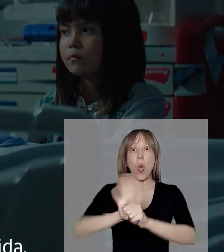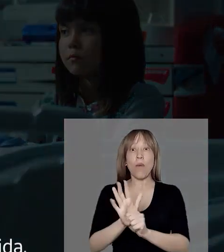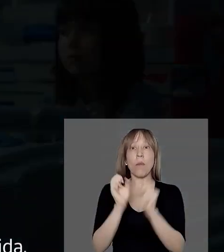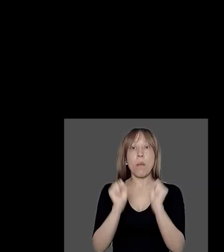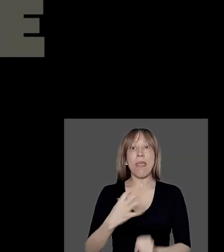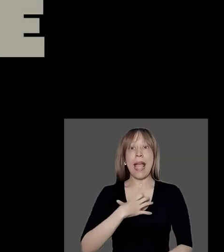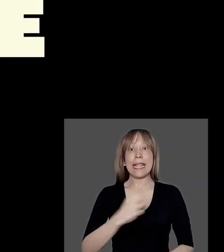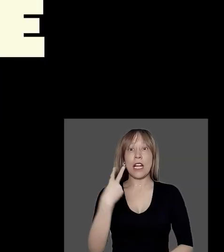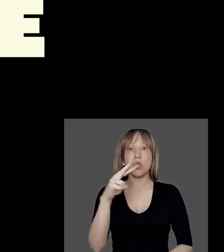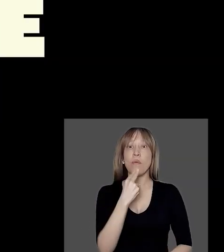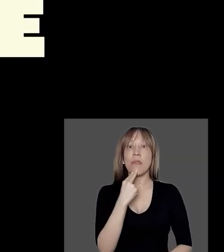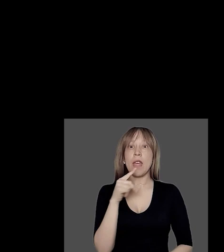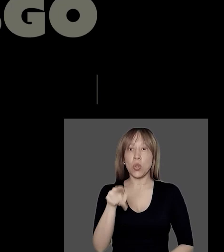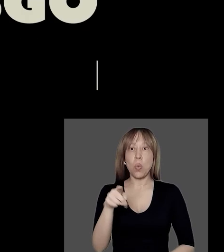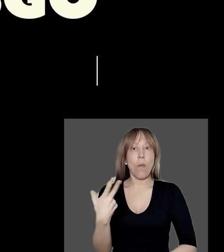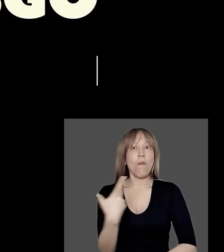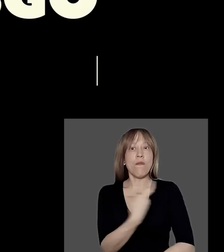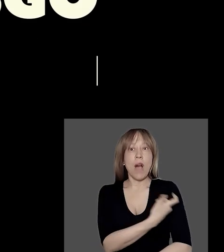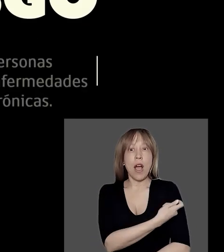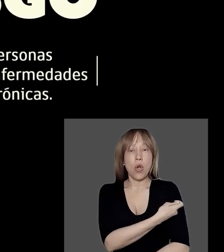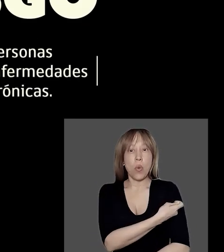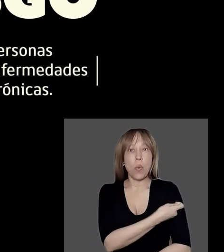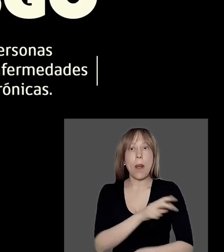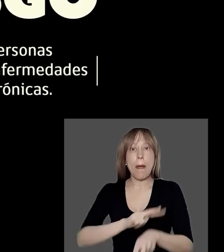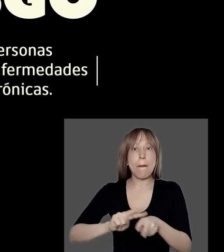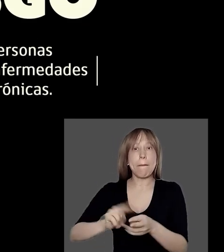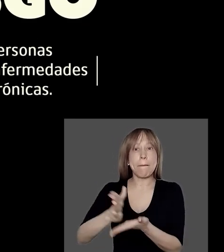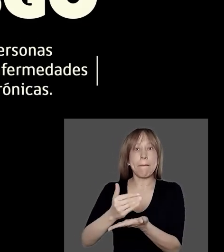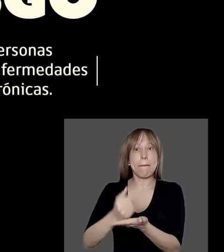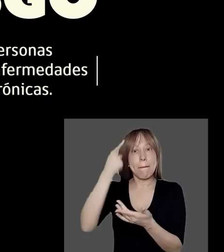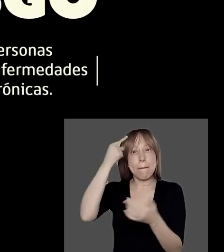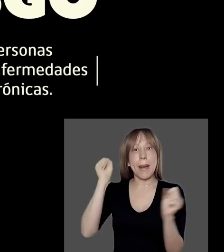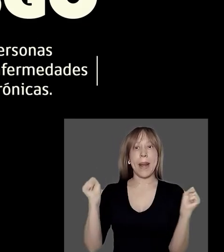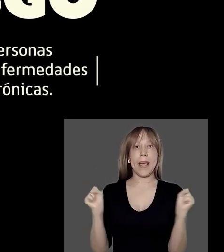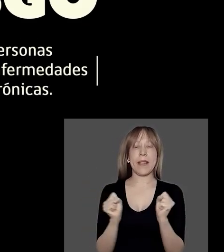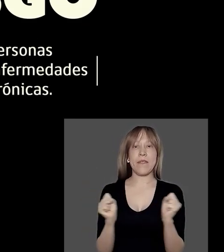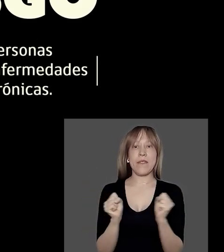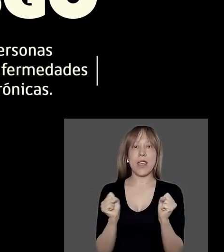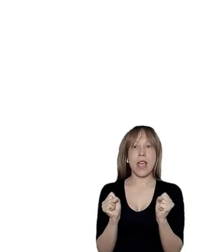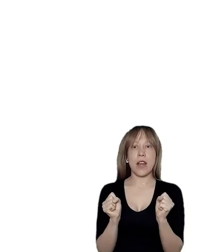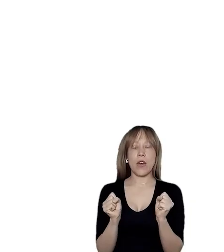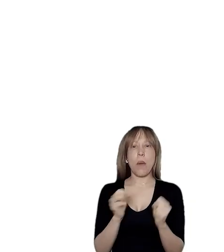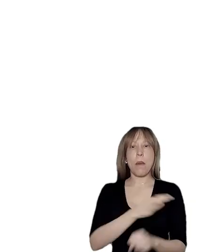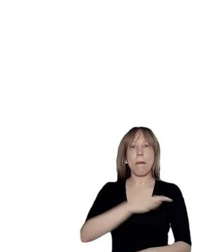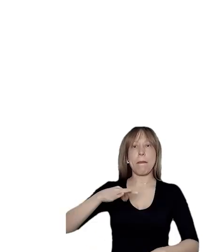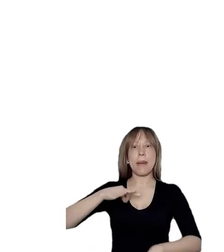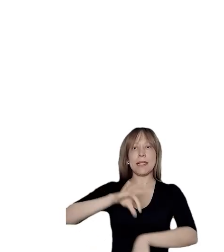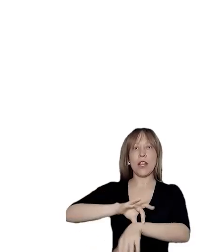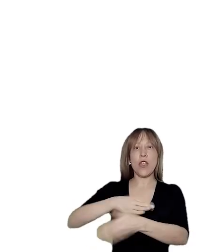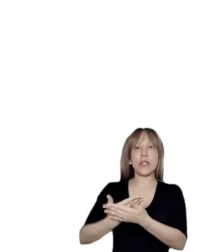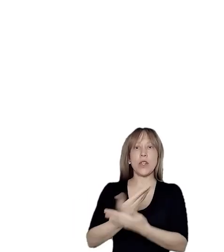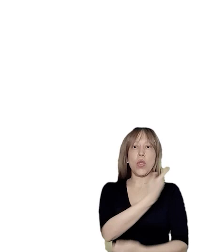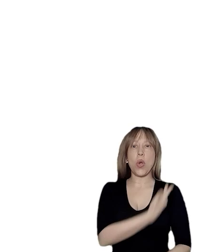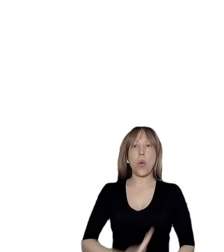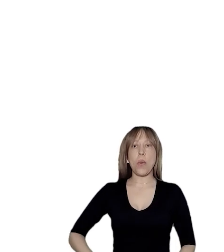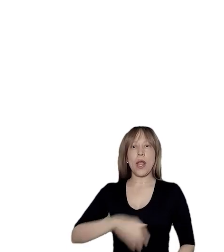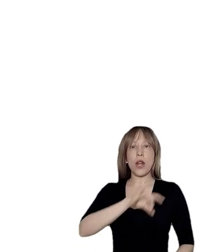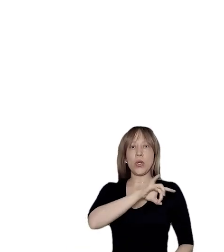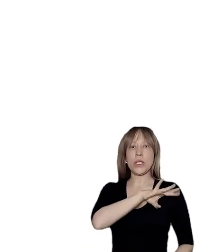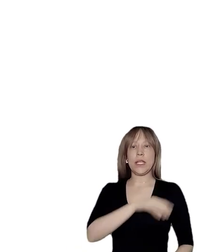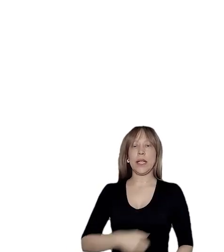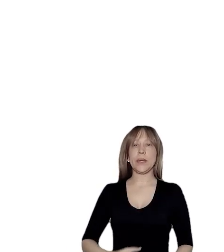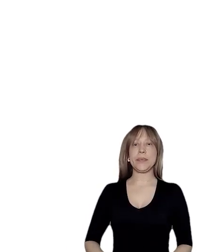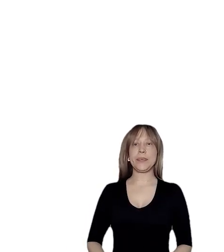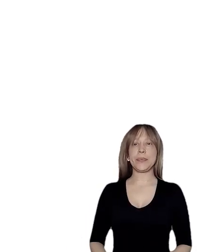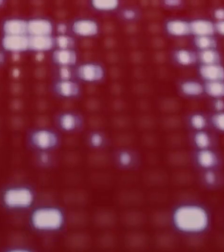quiten la vida ¡Vacunate! Preparémonos para el invierno Ministerio de Salud Gobierno